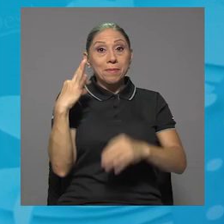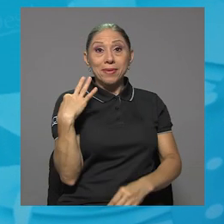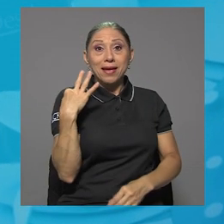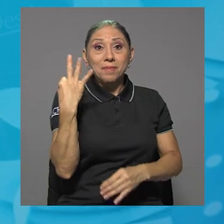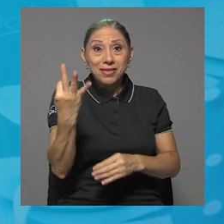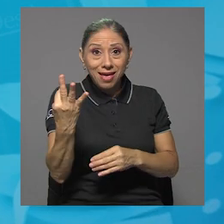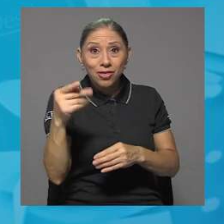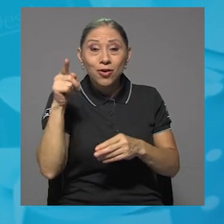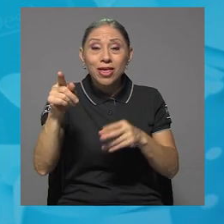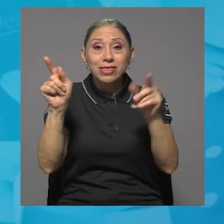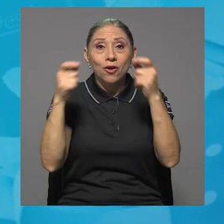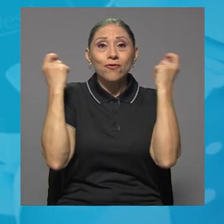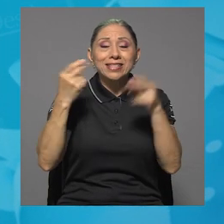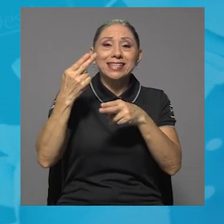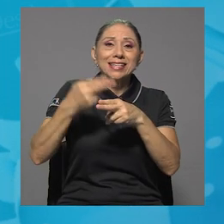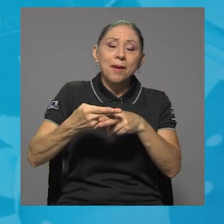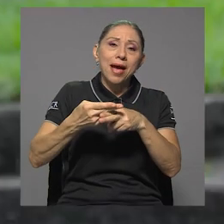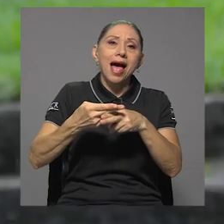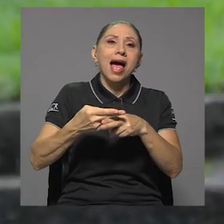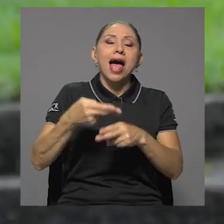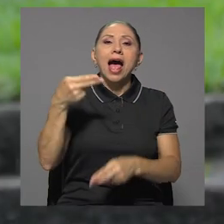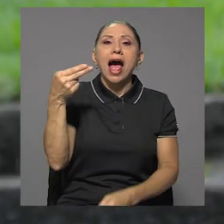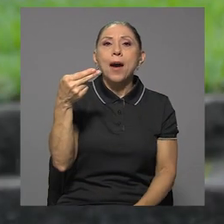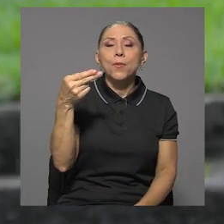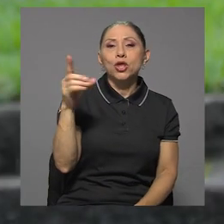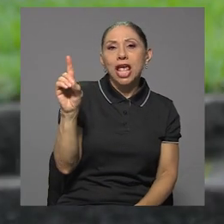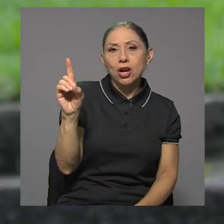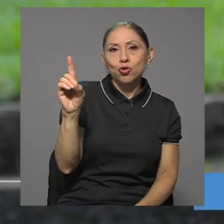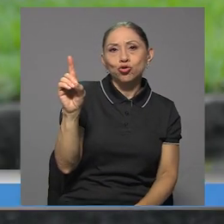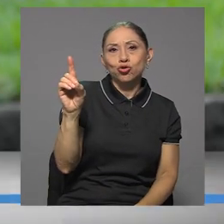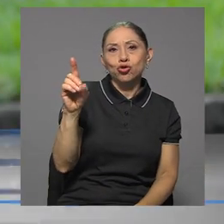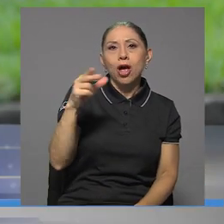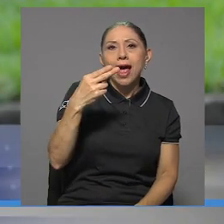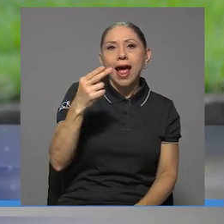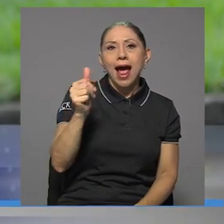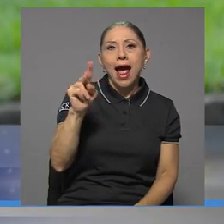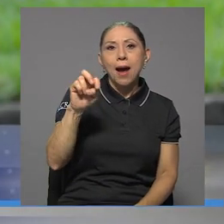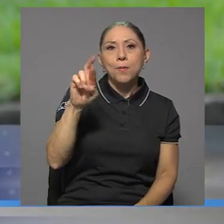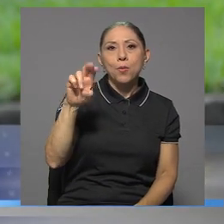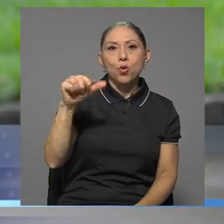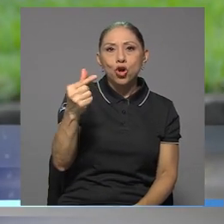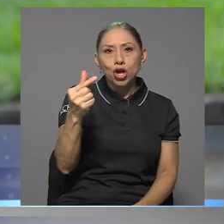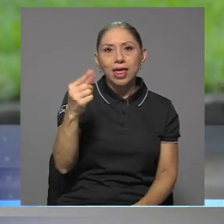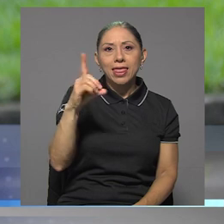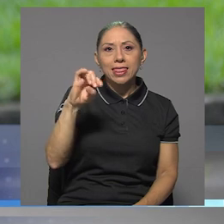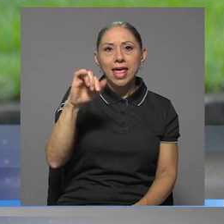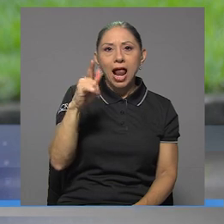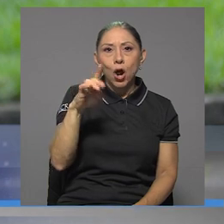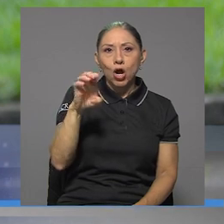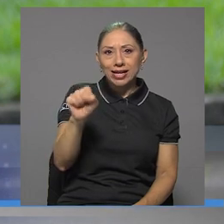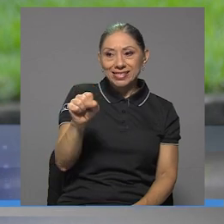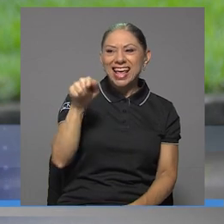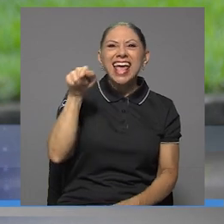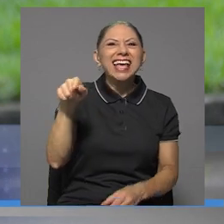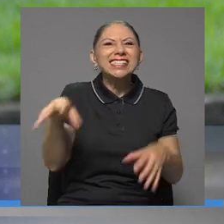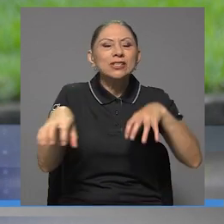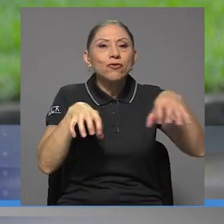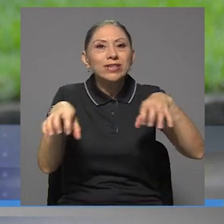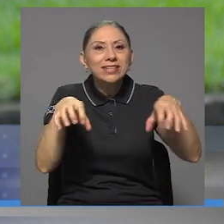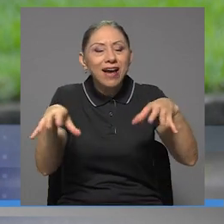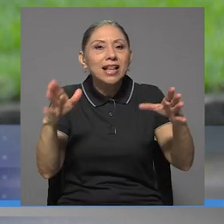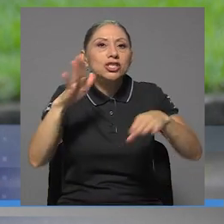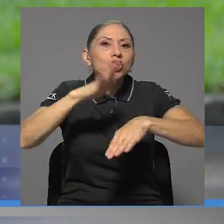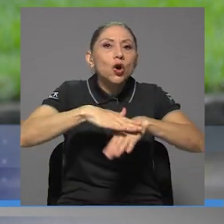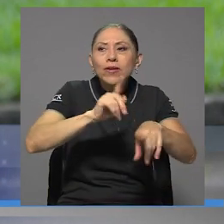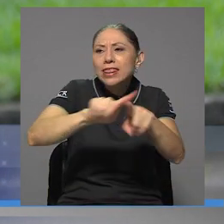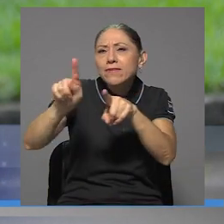parte del festival Hamburg Dialogues o Diálogos Hamburgo, que es un festival que se especializa en pequeños retratos sobre